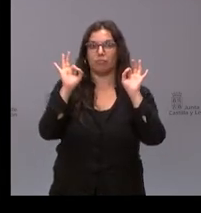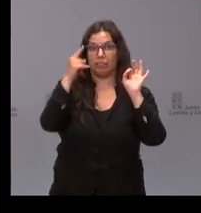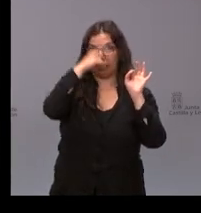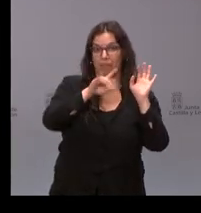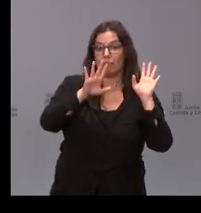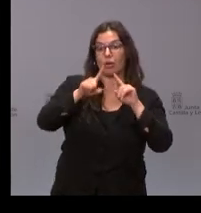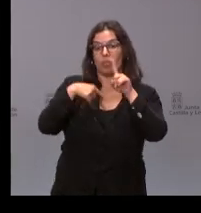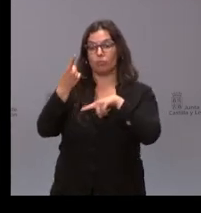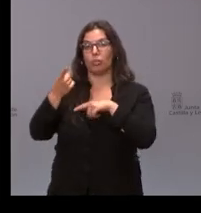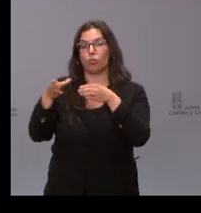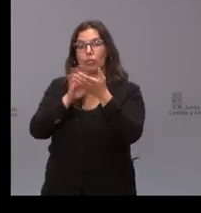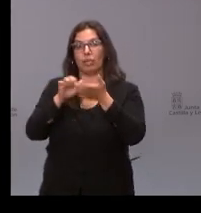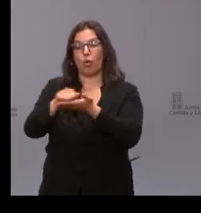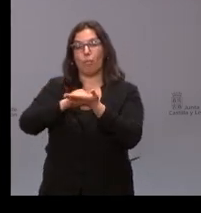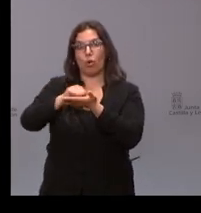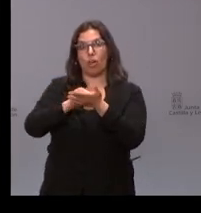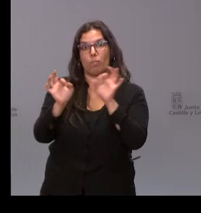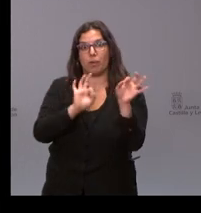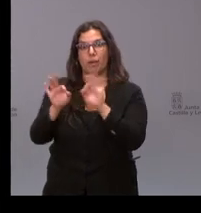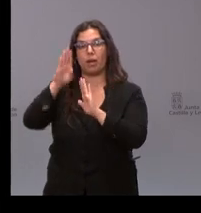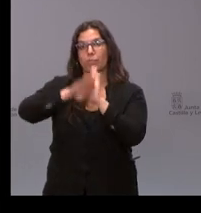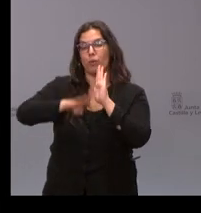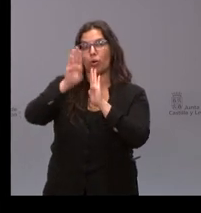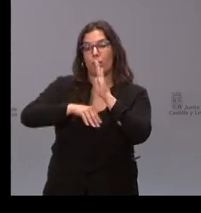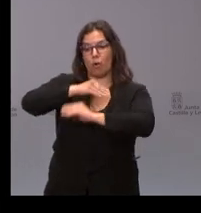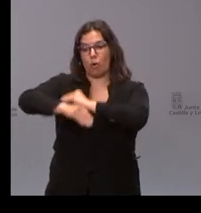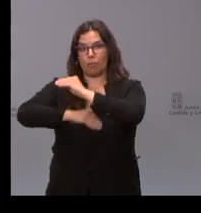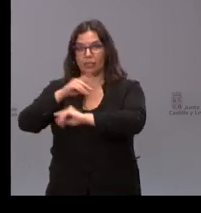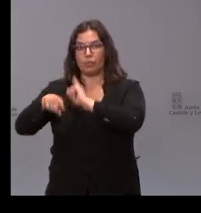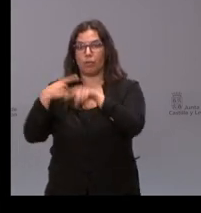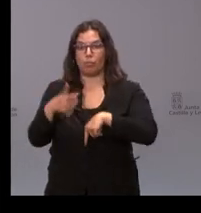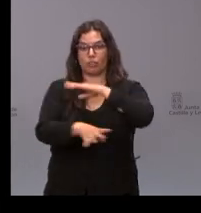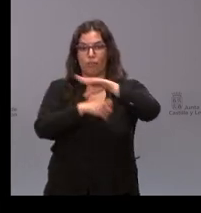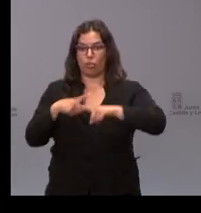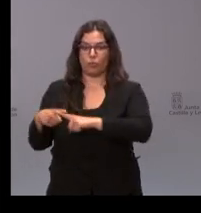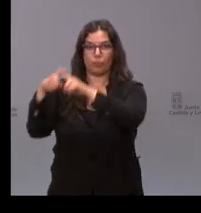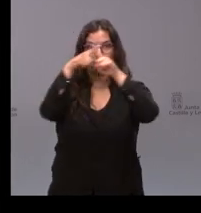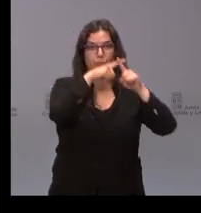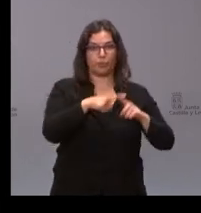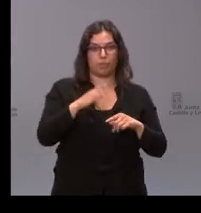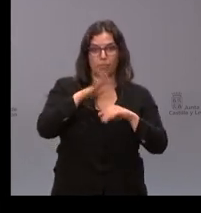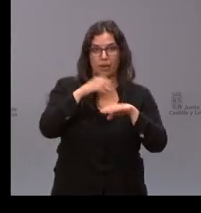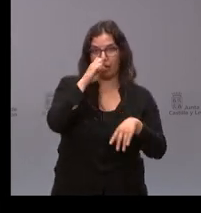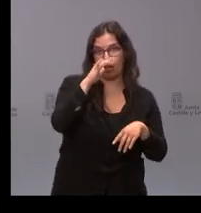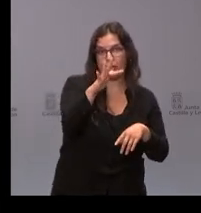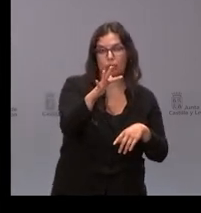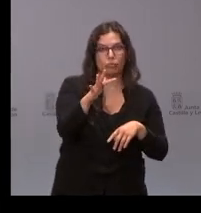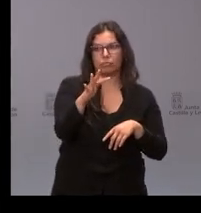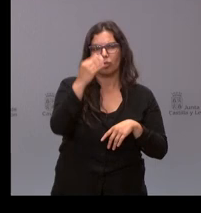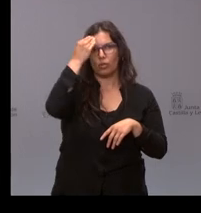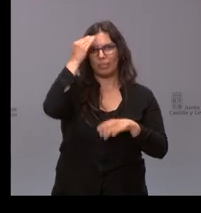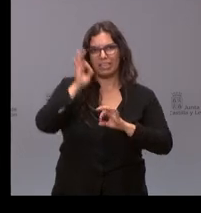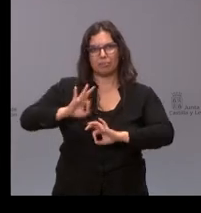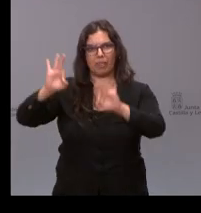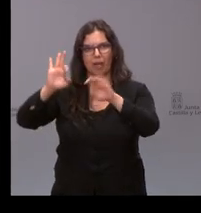prepara ese borrador del programa operativo con el que luego se reparten todos estos fondos en los próximos años no contempla